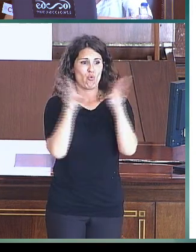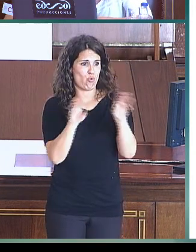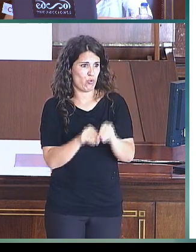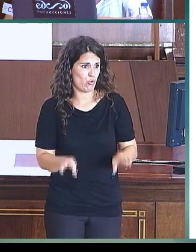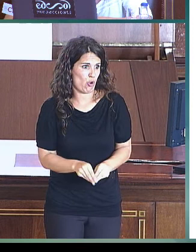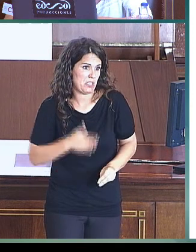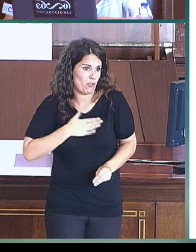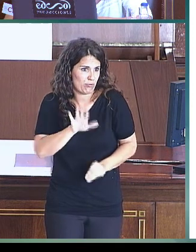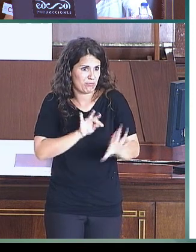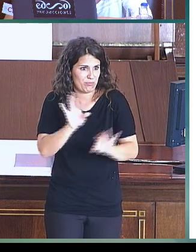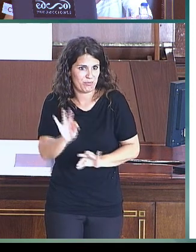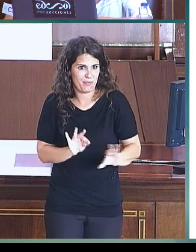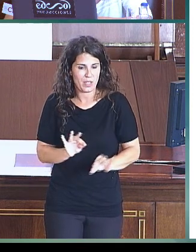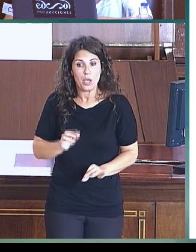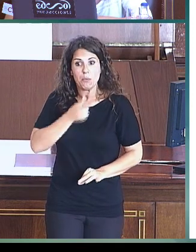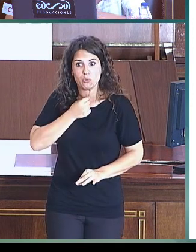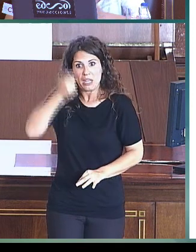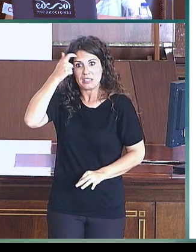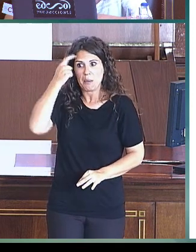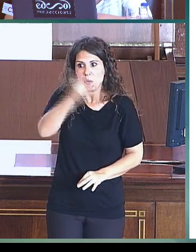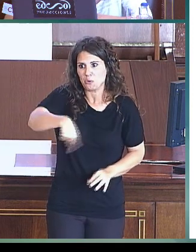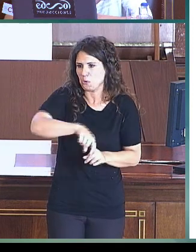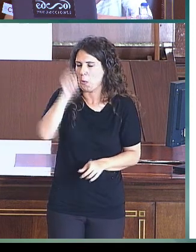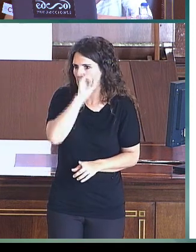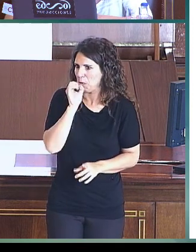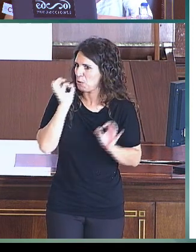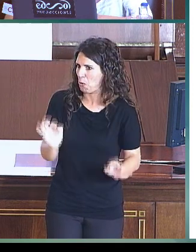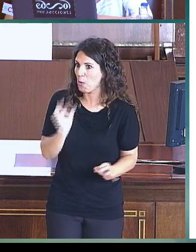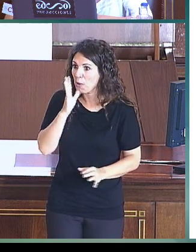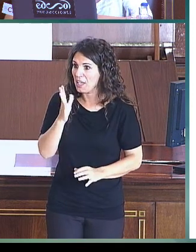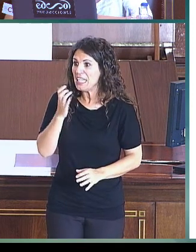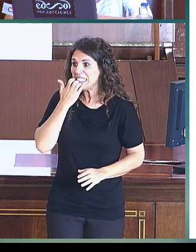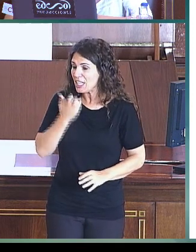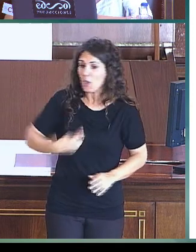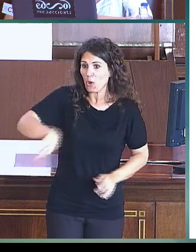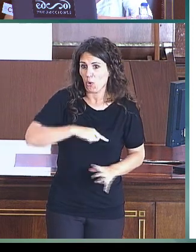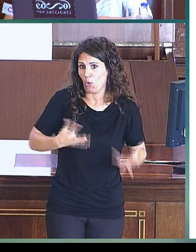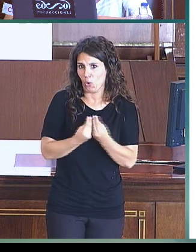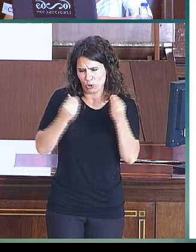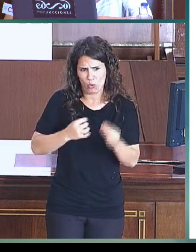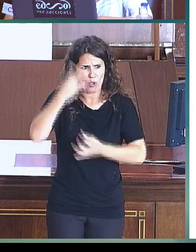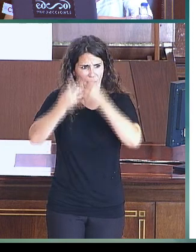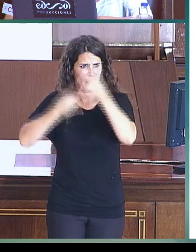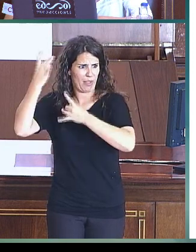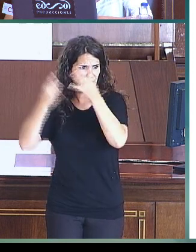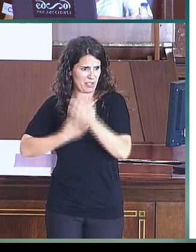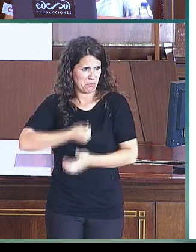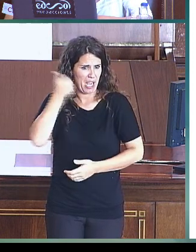opináis vosotros de lo que os acabamos de comentar, y seguro que, entre todos, se nos ocurren muchas más ideas, pero,